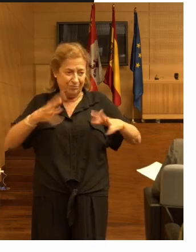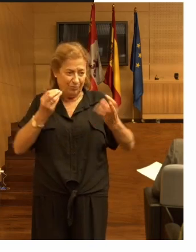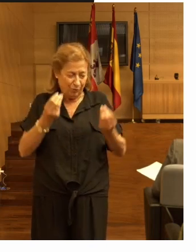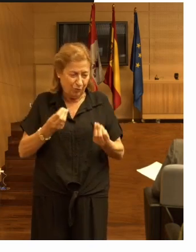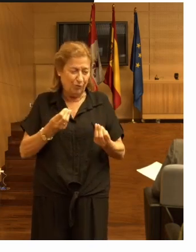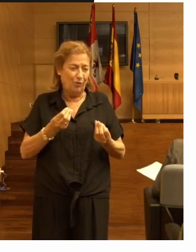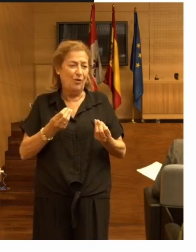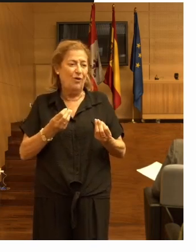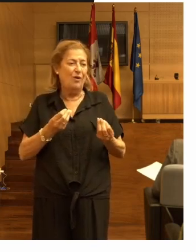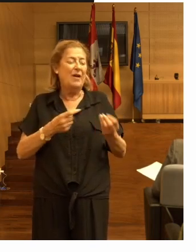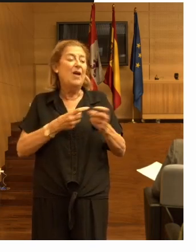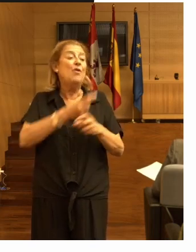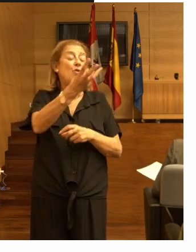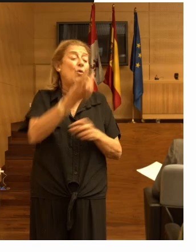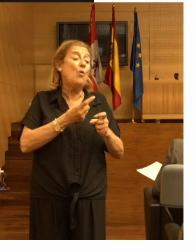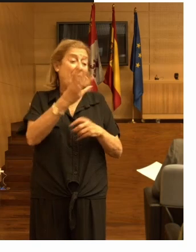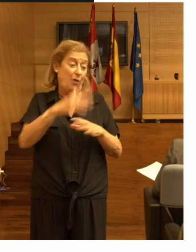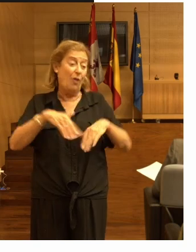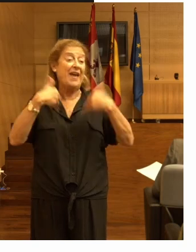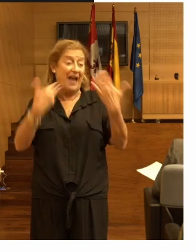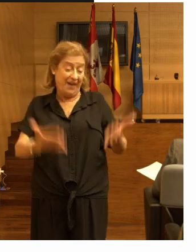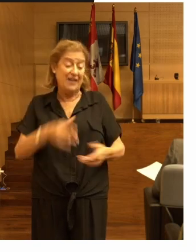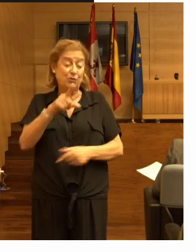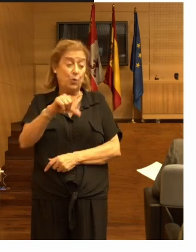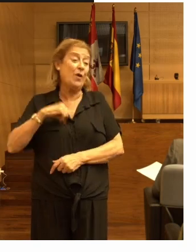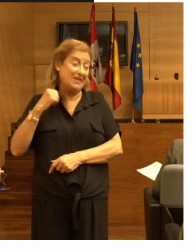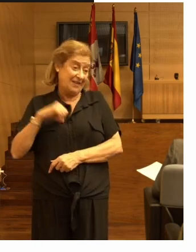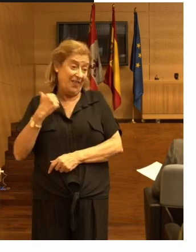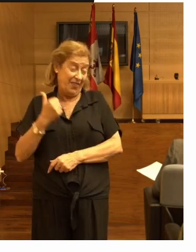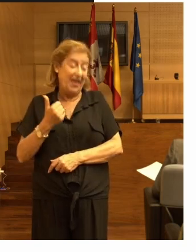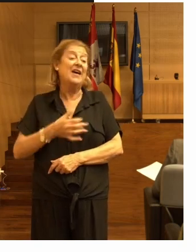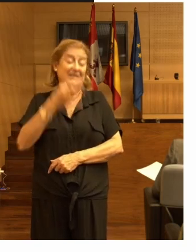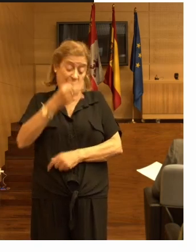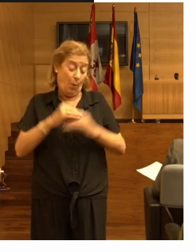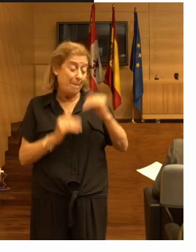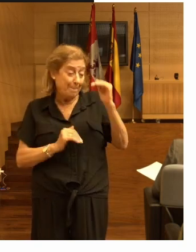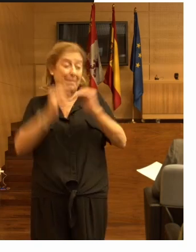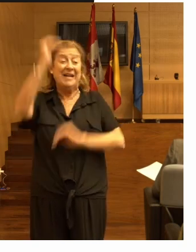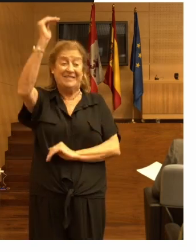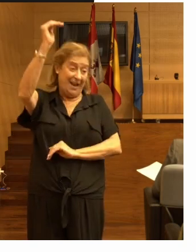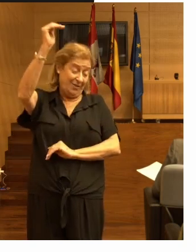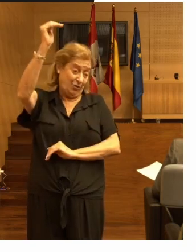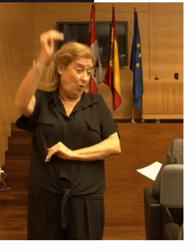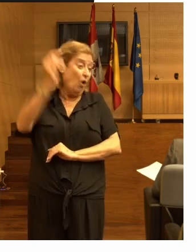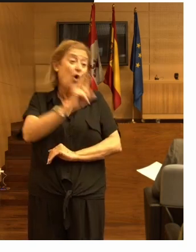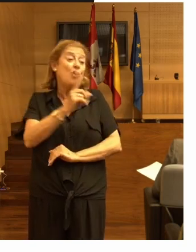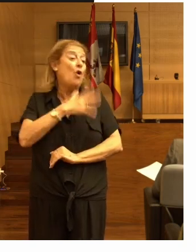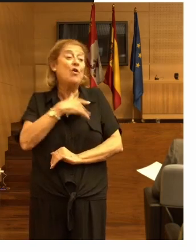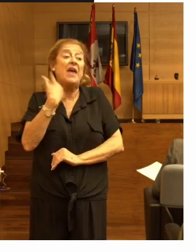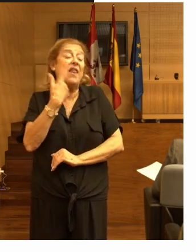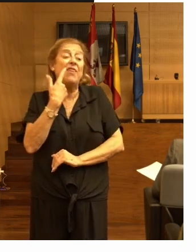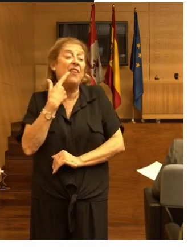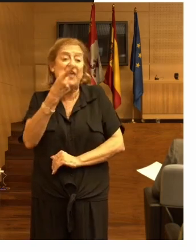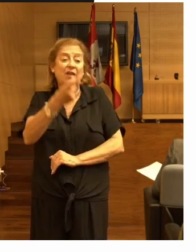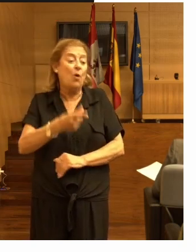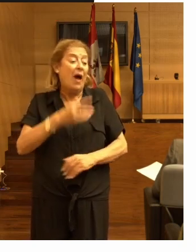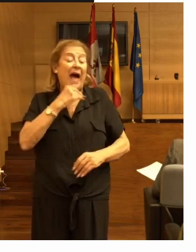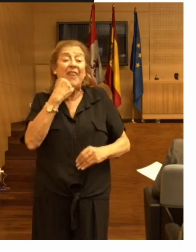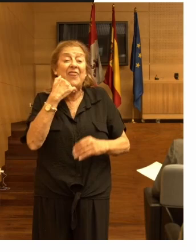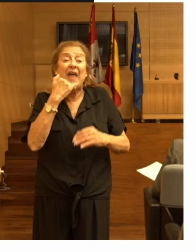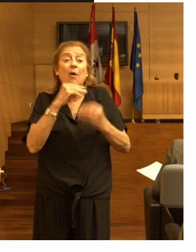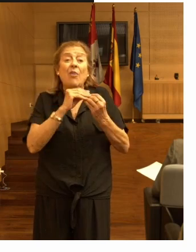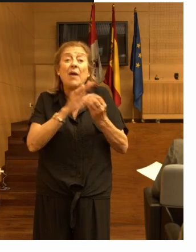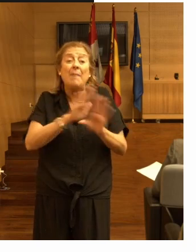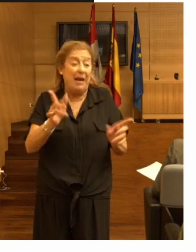el número de caídas en tu residencia concreta sea mucho más alto y no tiene que significar que estés haciendo algo mal